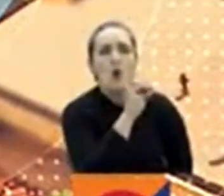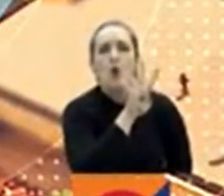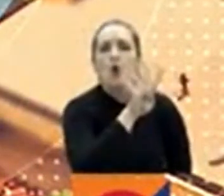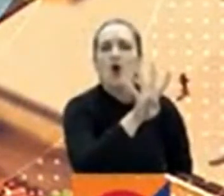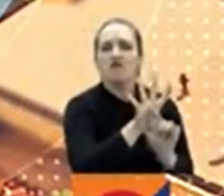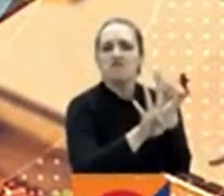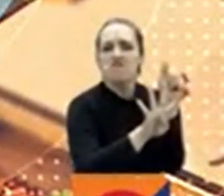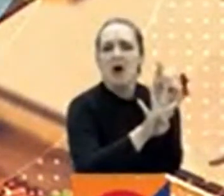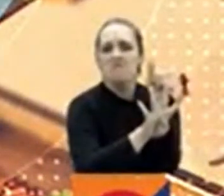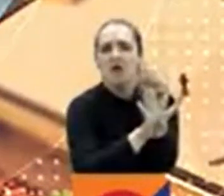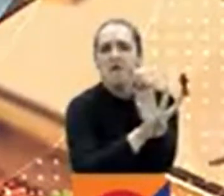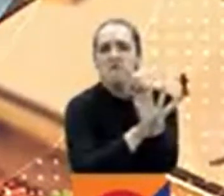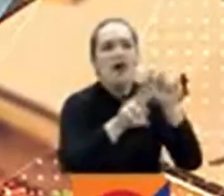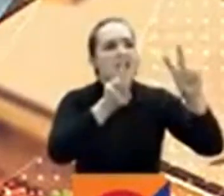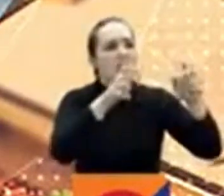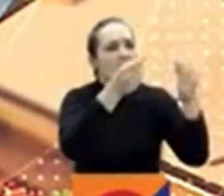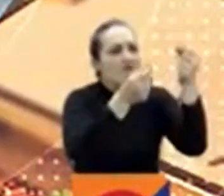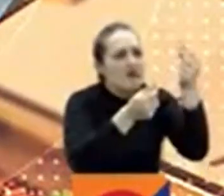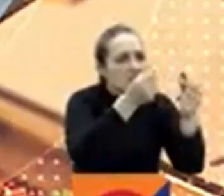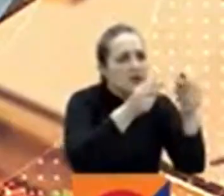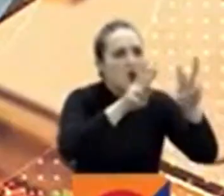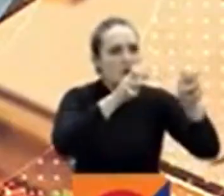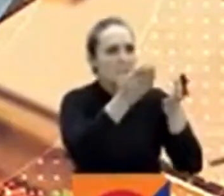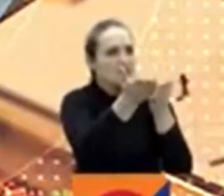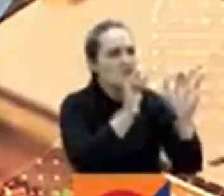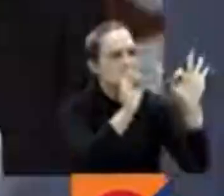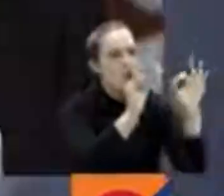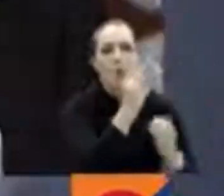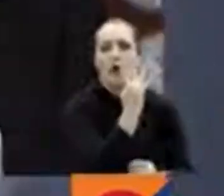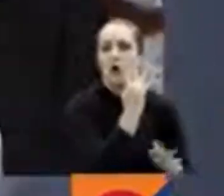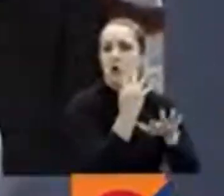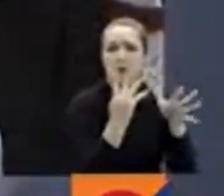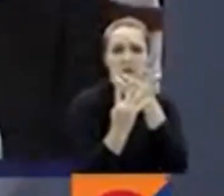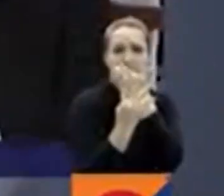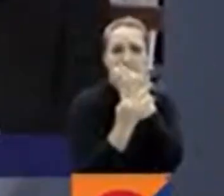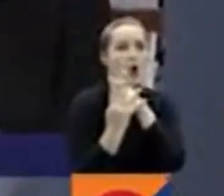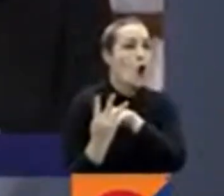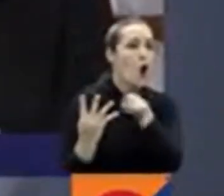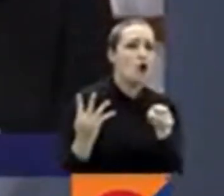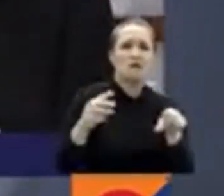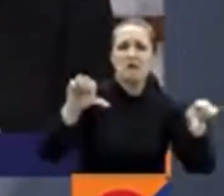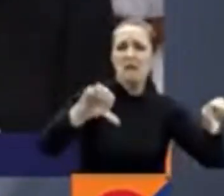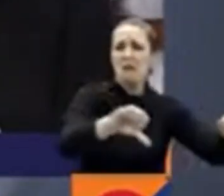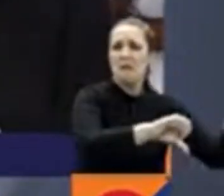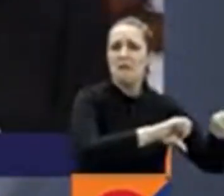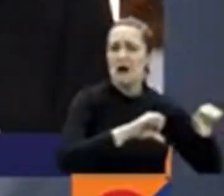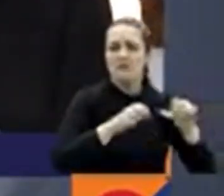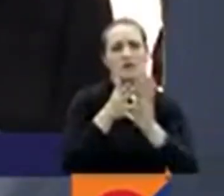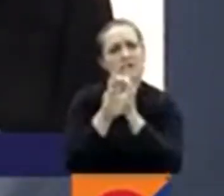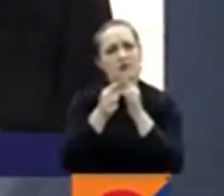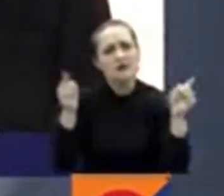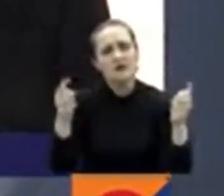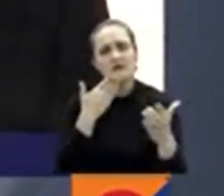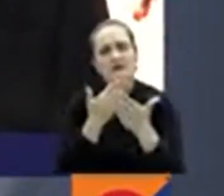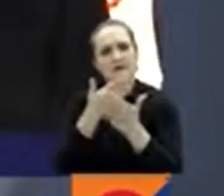financieros y de prestación de servicios, según la funcionaria. Alejandro Muñoz, buenas tardes. Usted con más detalles, adelante.